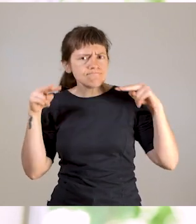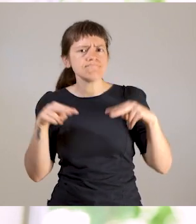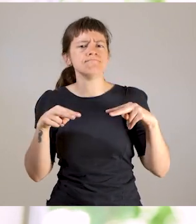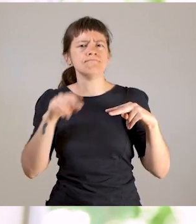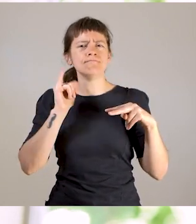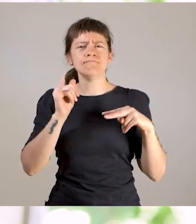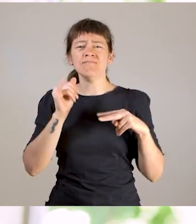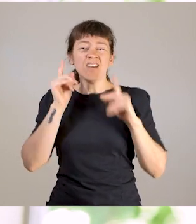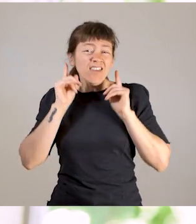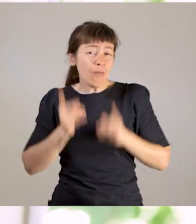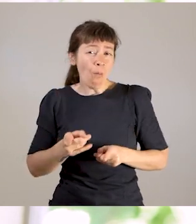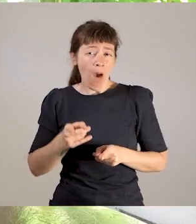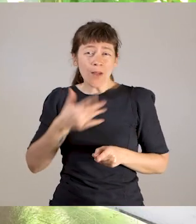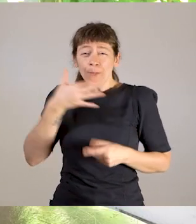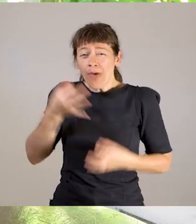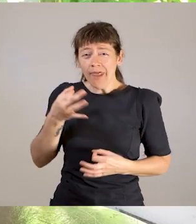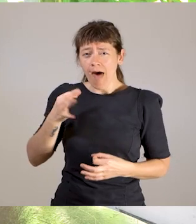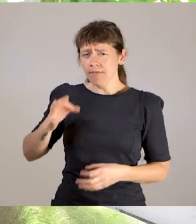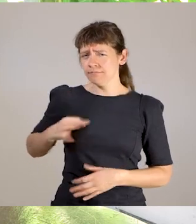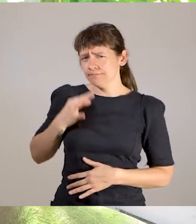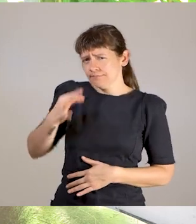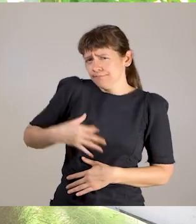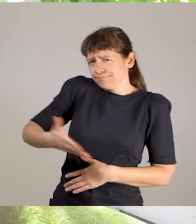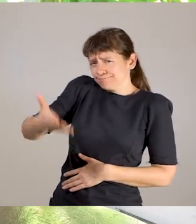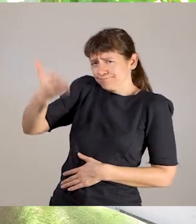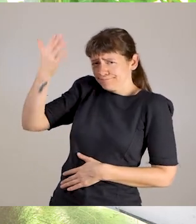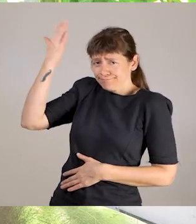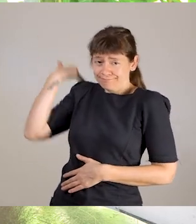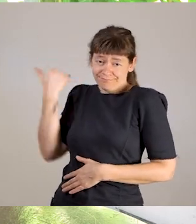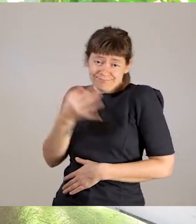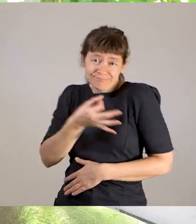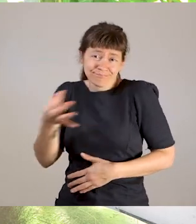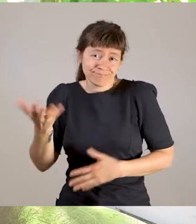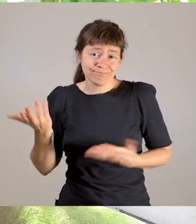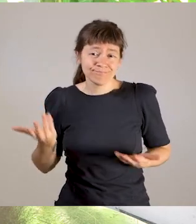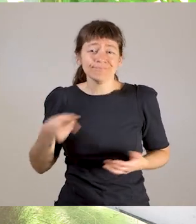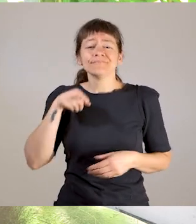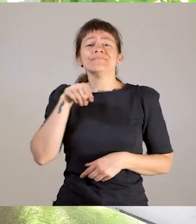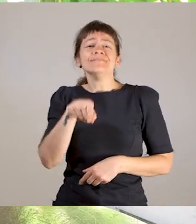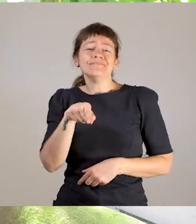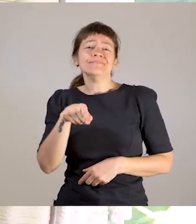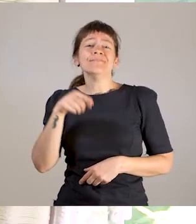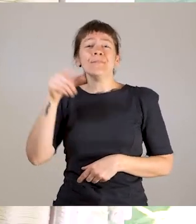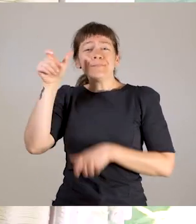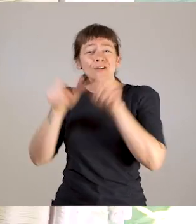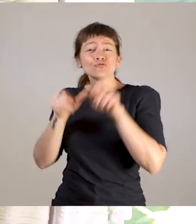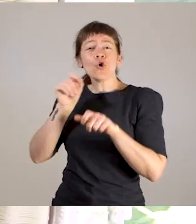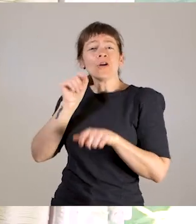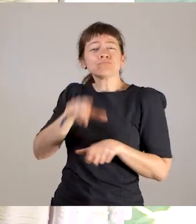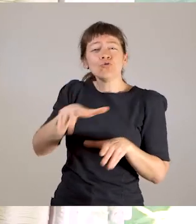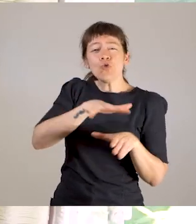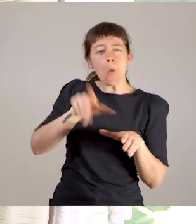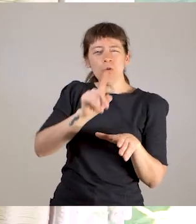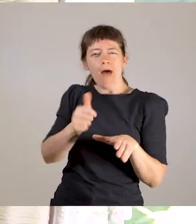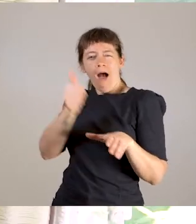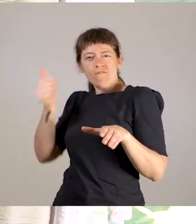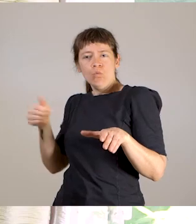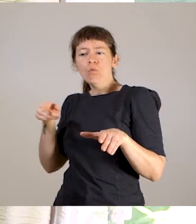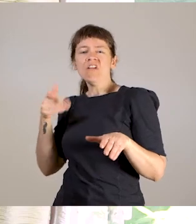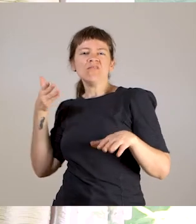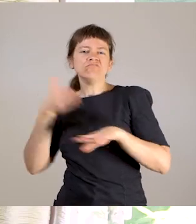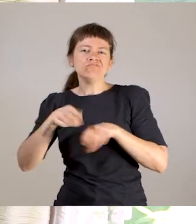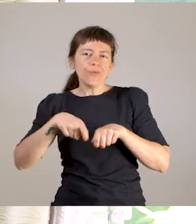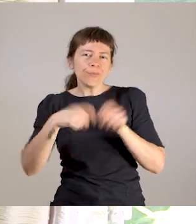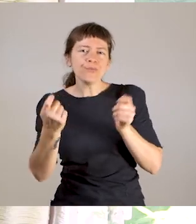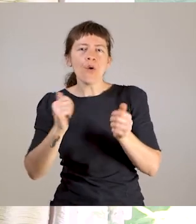Esta situación en la cual criollos, es decir, personas ajenas a la comunidad, abusan sexualmente de las